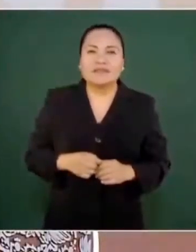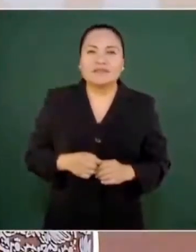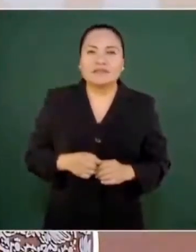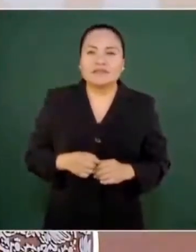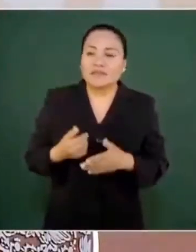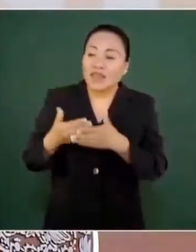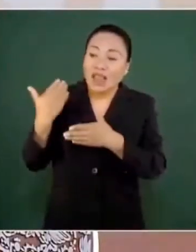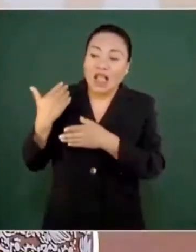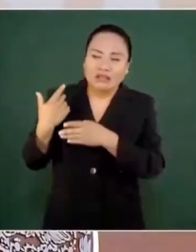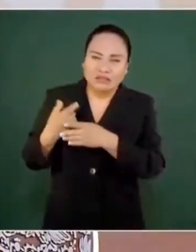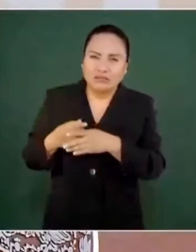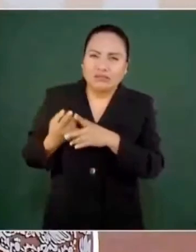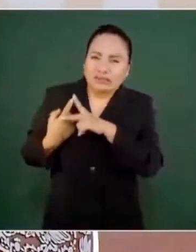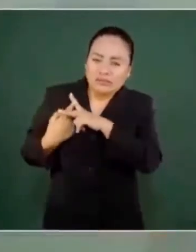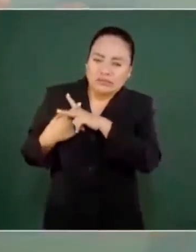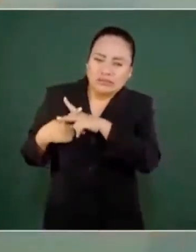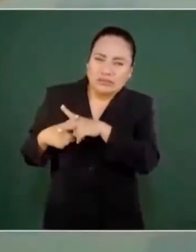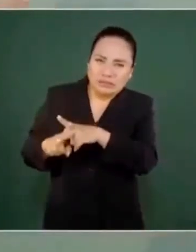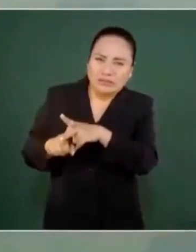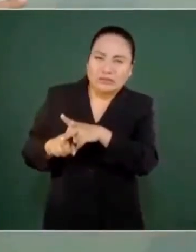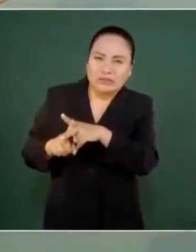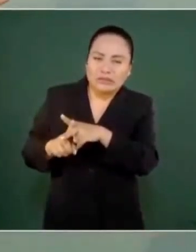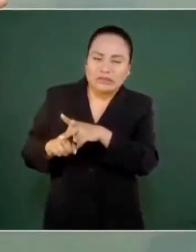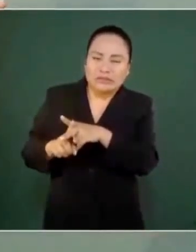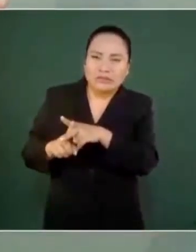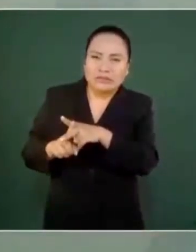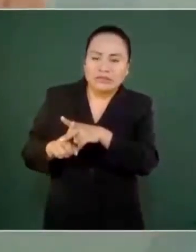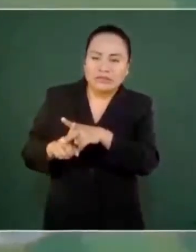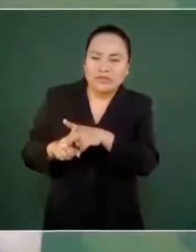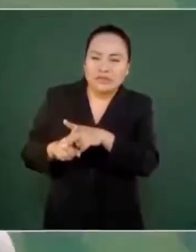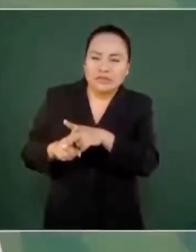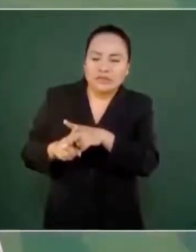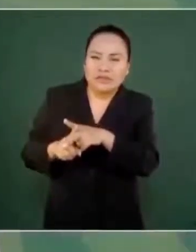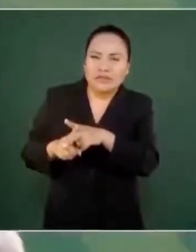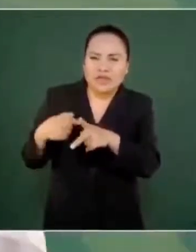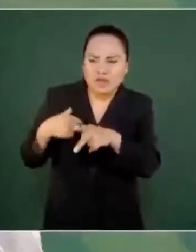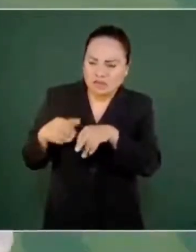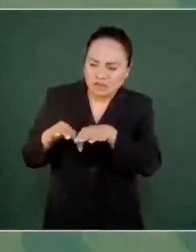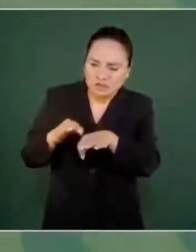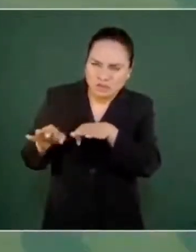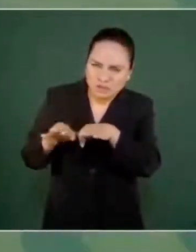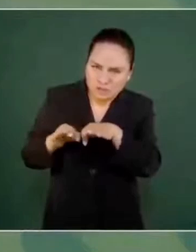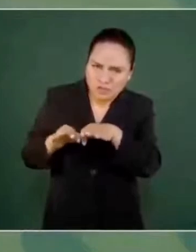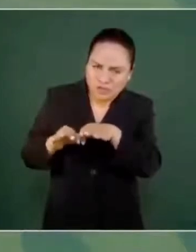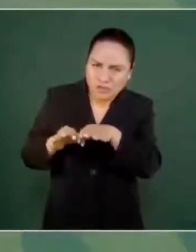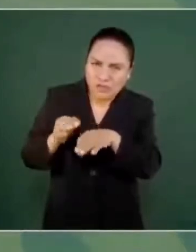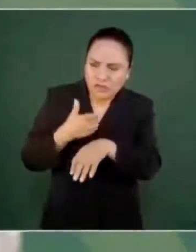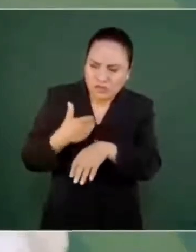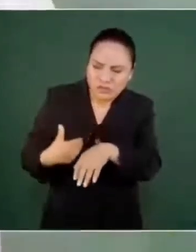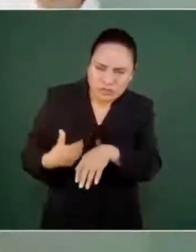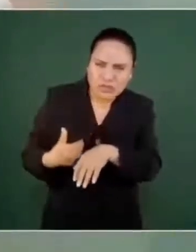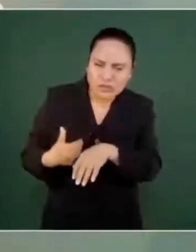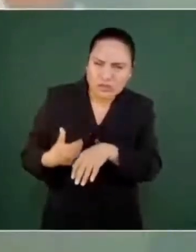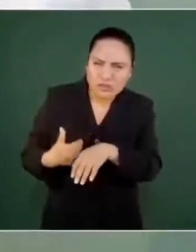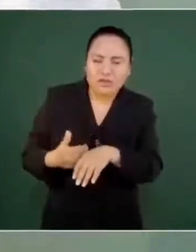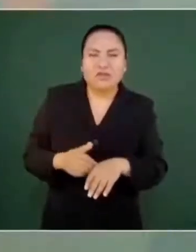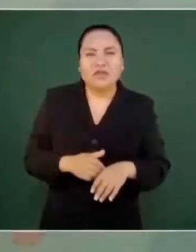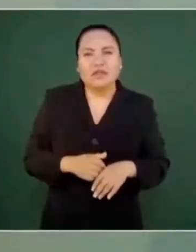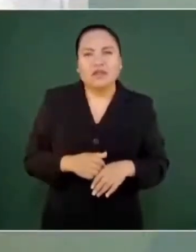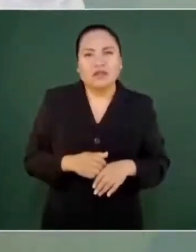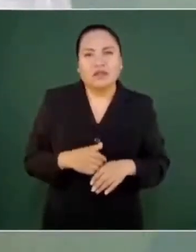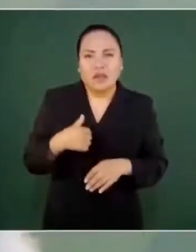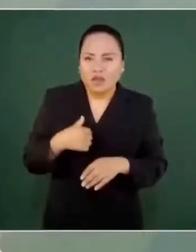cuando iniciamos quedó muy claro, no van a haber